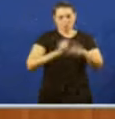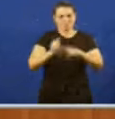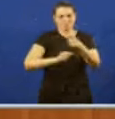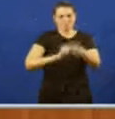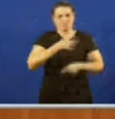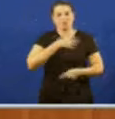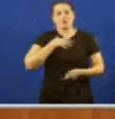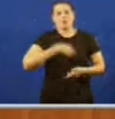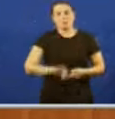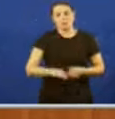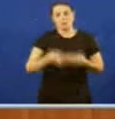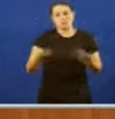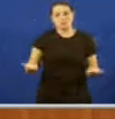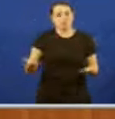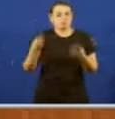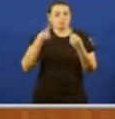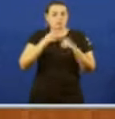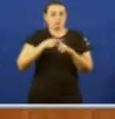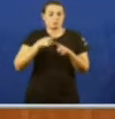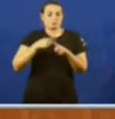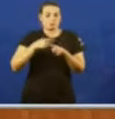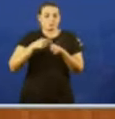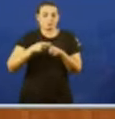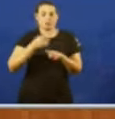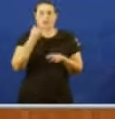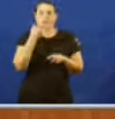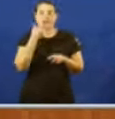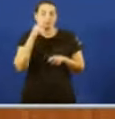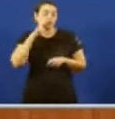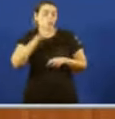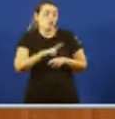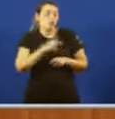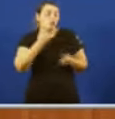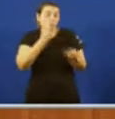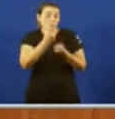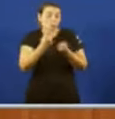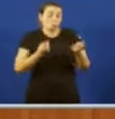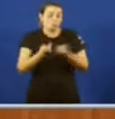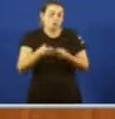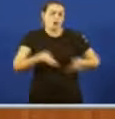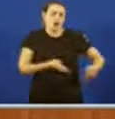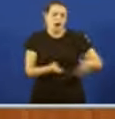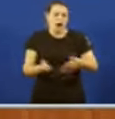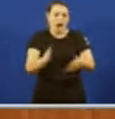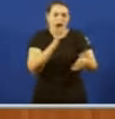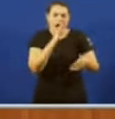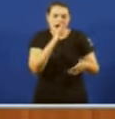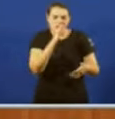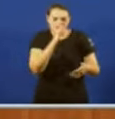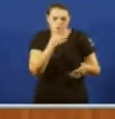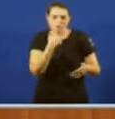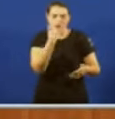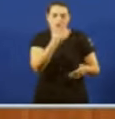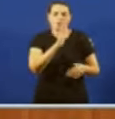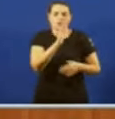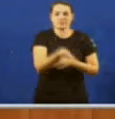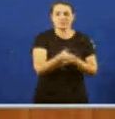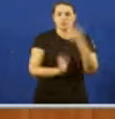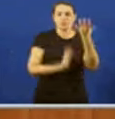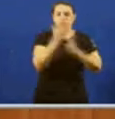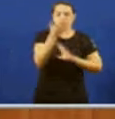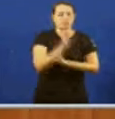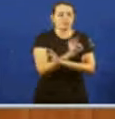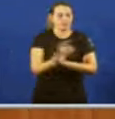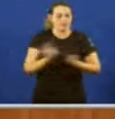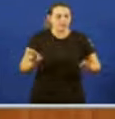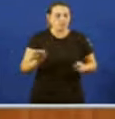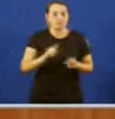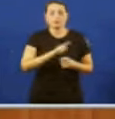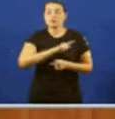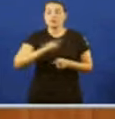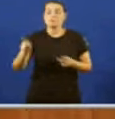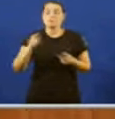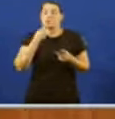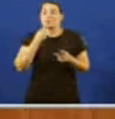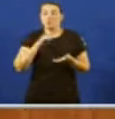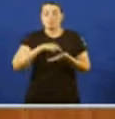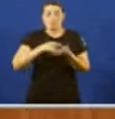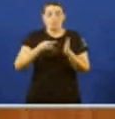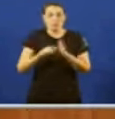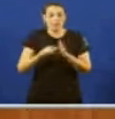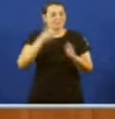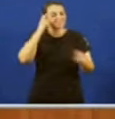facendo Dende axunta Un seguimento Dos acuíferos afectados Cos perigos Que iso pode ter Tambén para a seguridade pública E non se activou Ningún plan De atención